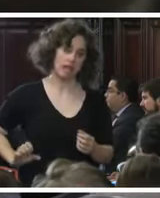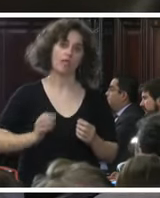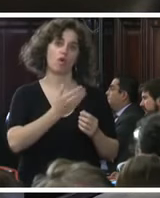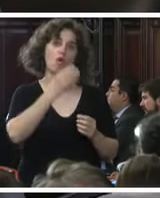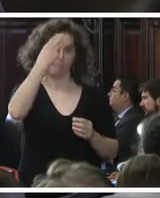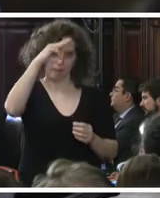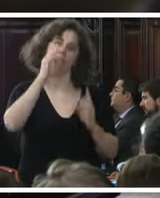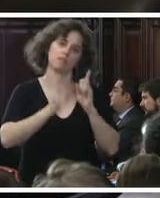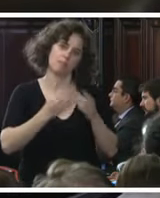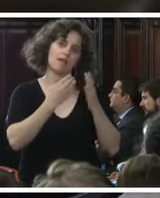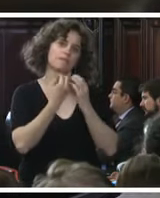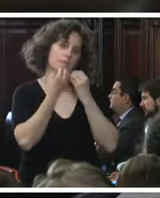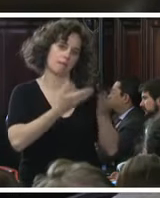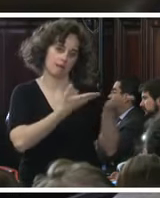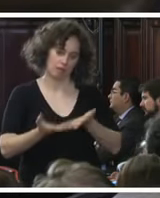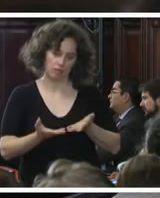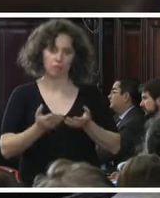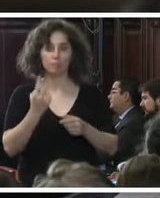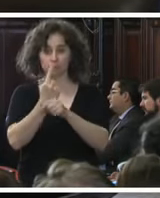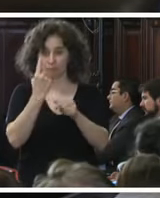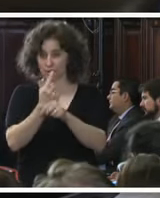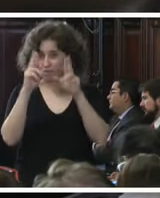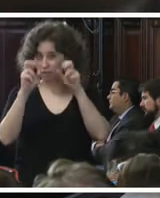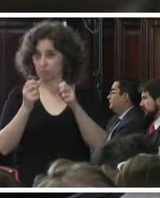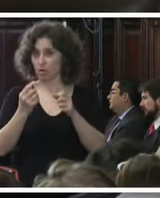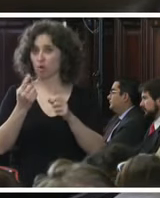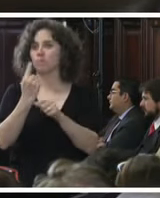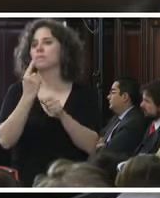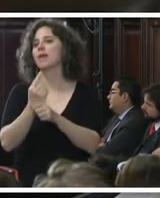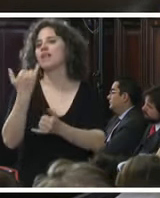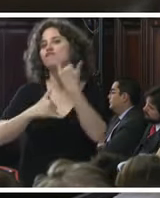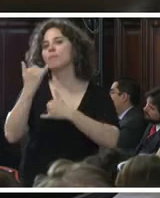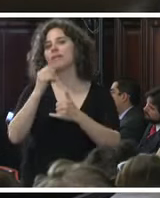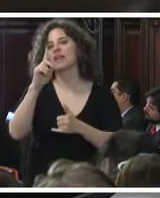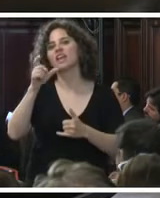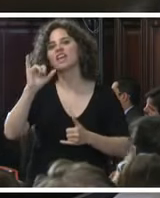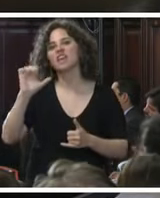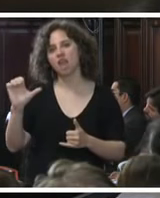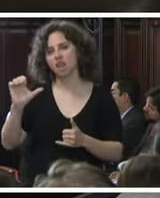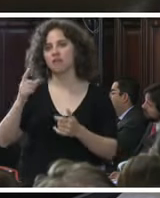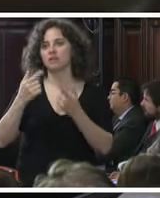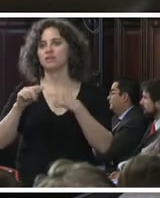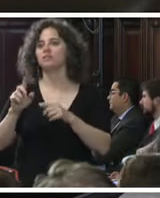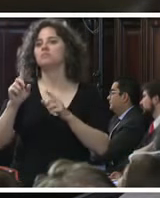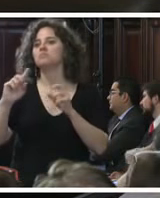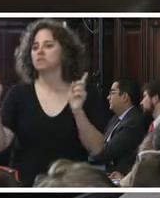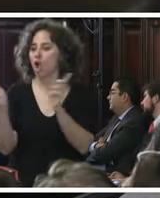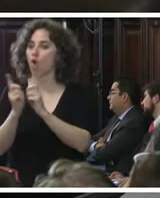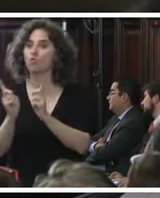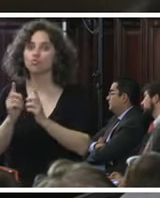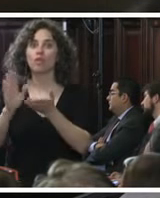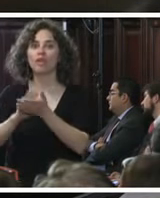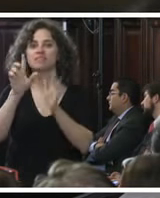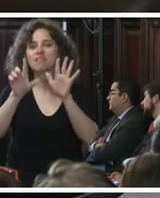temas primer tema en el primer informe del GIE el grupo llegó a la conclusión de que el